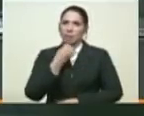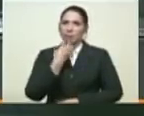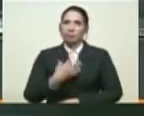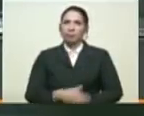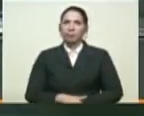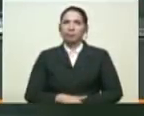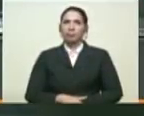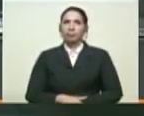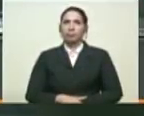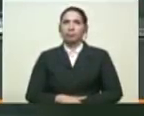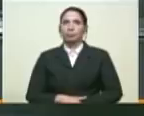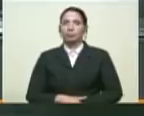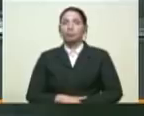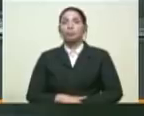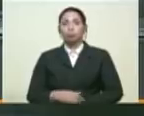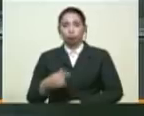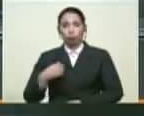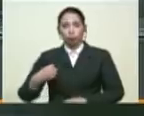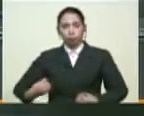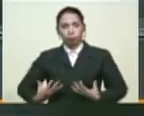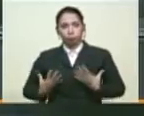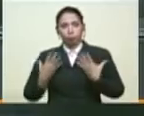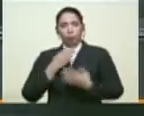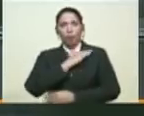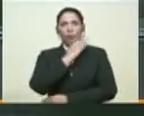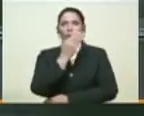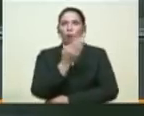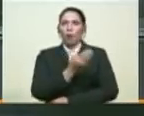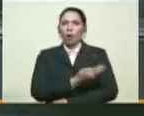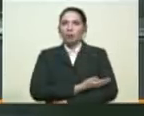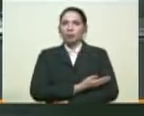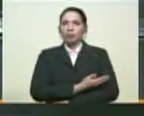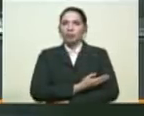Yo estoy lleno de una fuerza que no me cabe en el cuerpo.